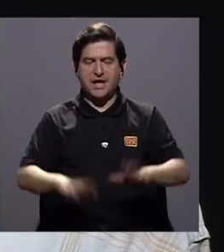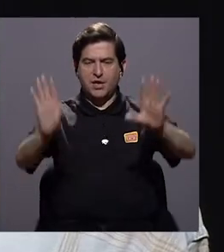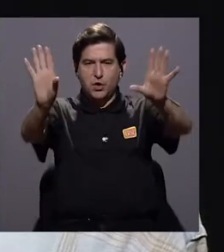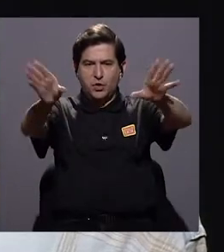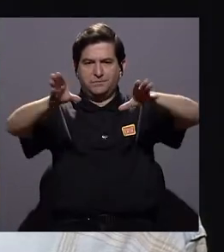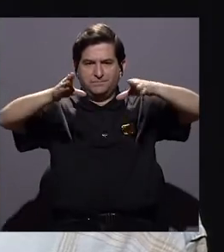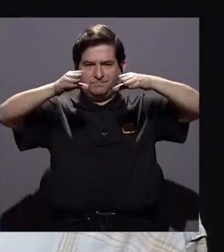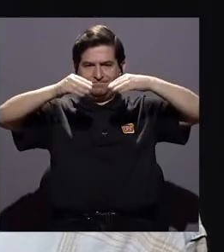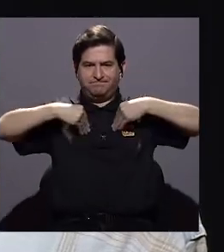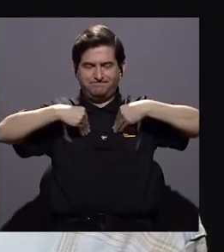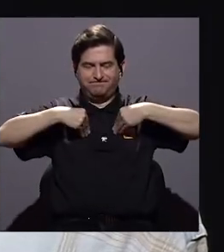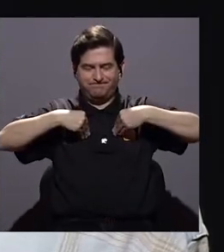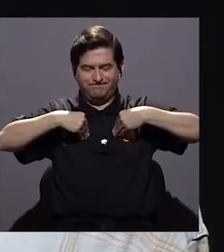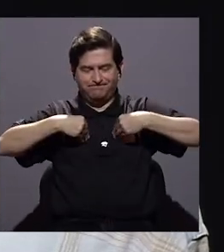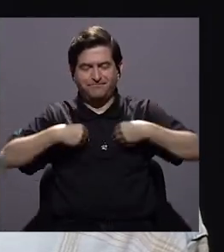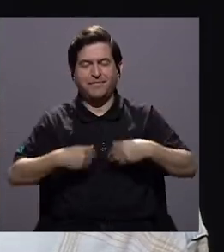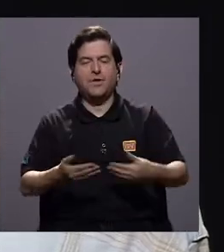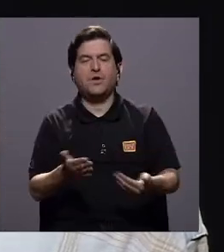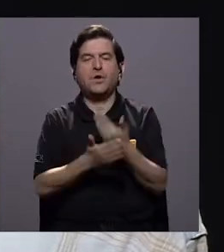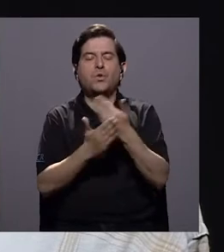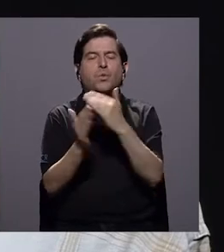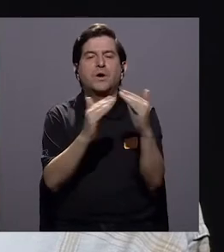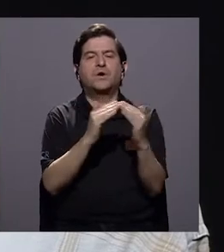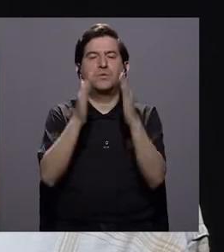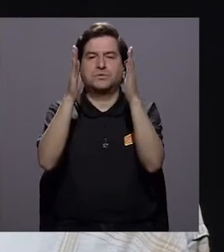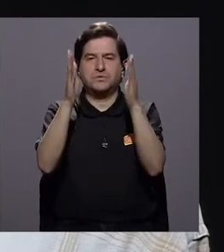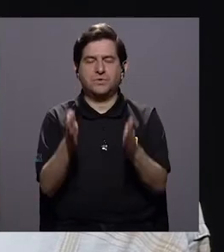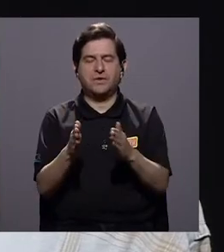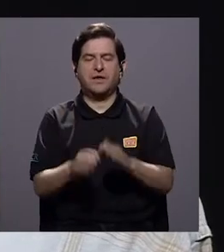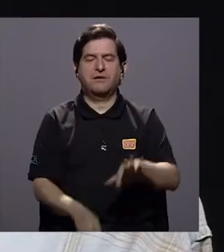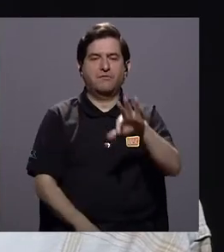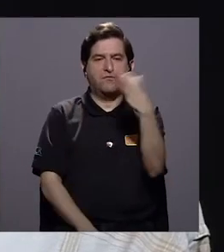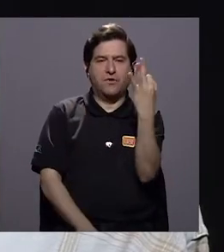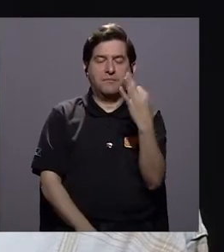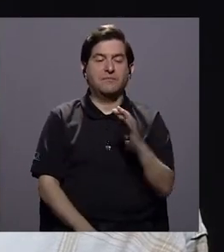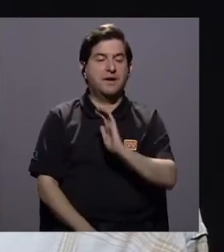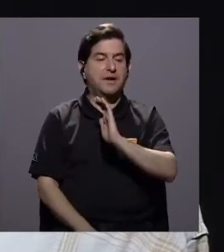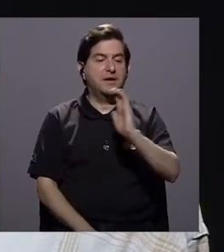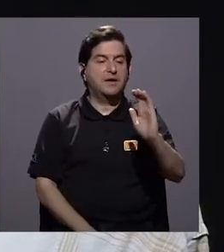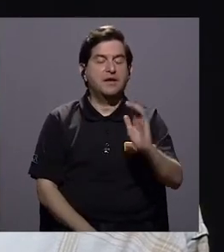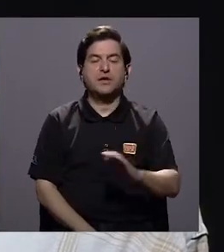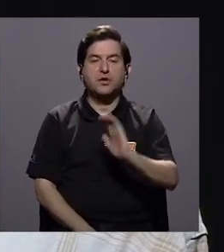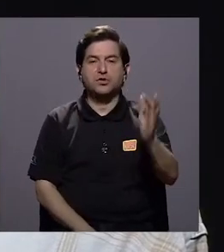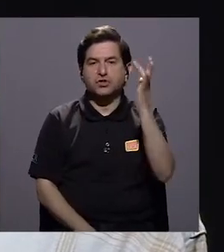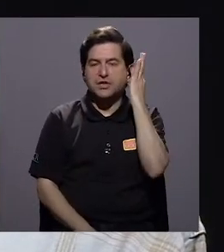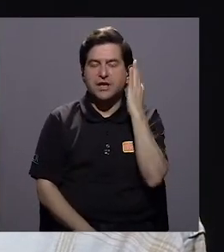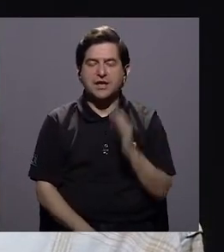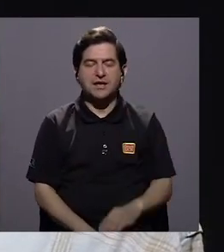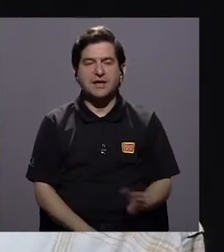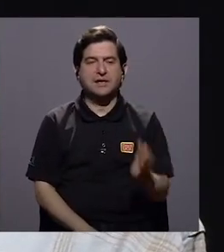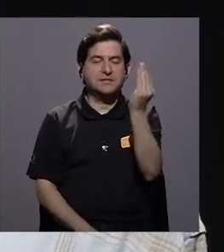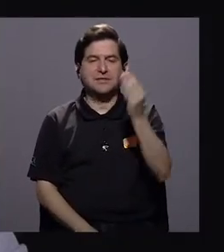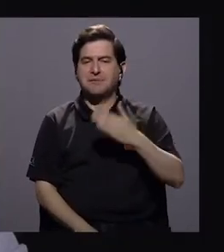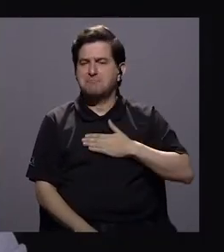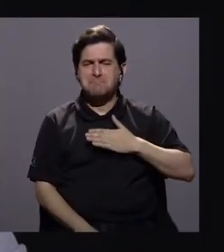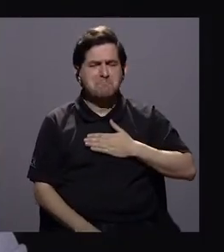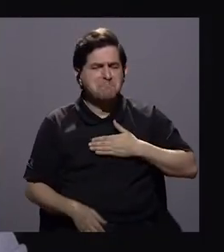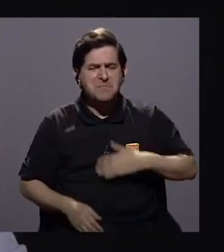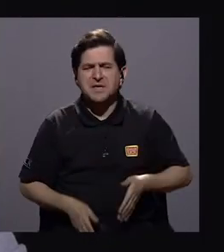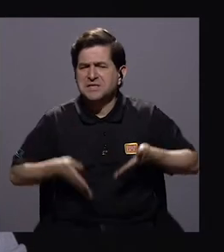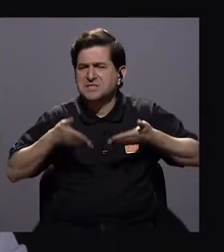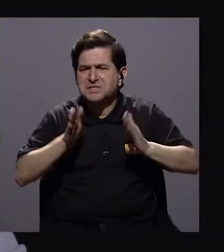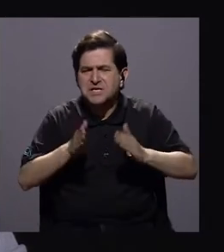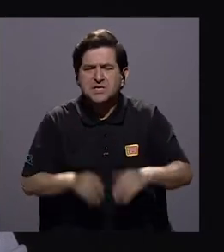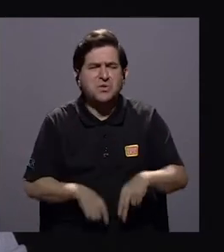apropiarse de aceptar una nueva ciudadanía. Y esa nueva ciudadanía son niños, niñas adolescentes. No son mis hijos, no son mis